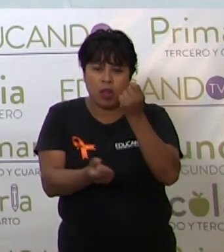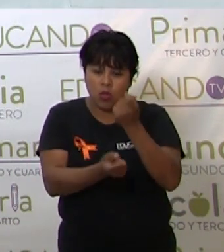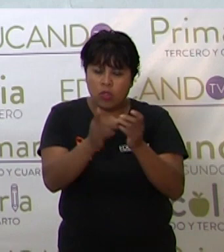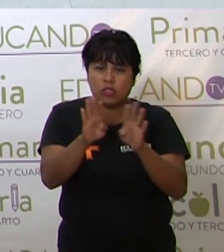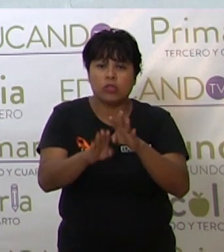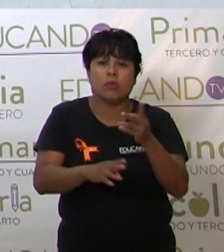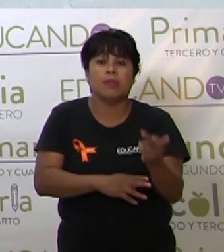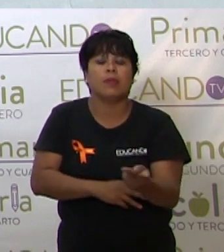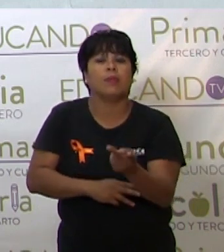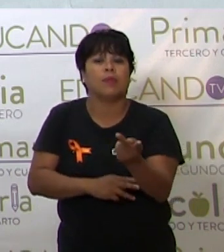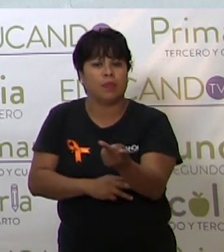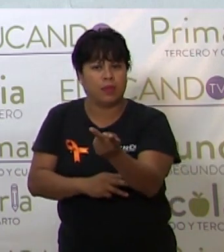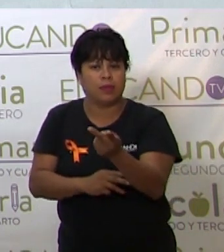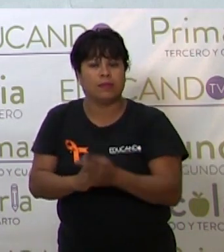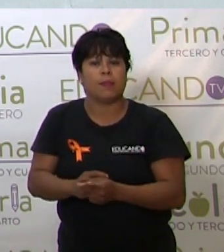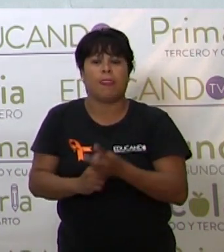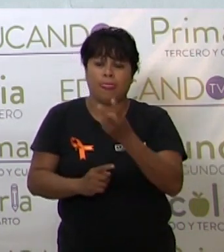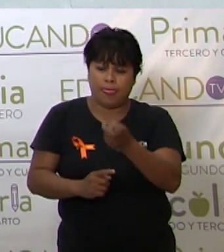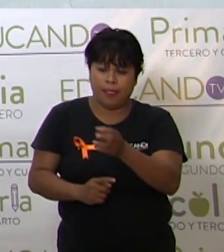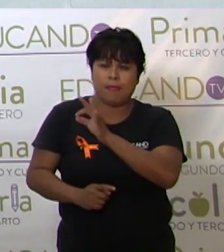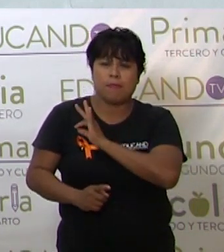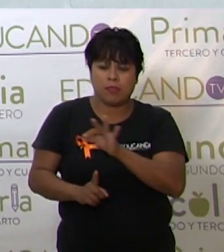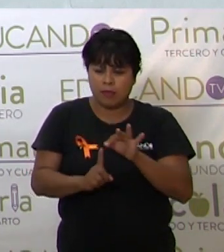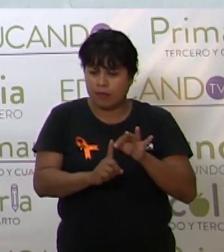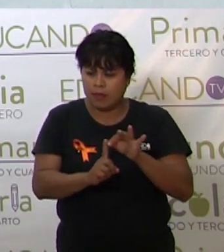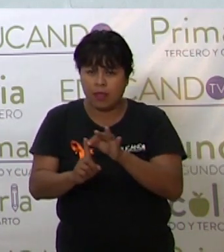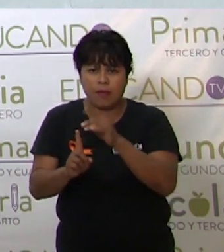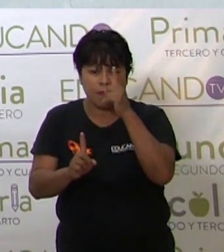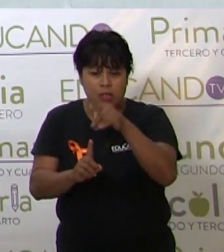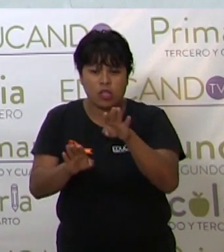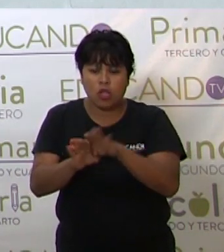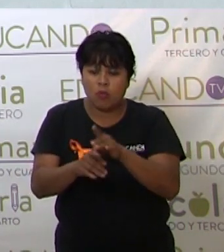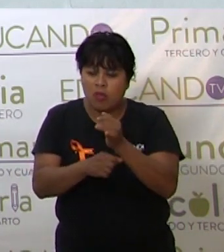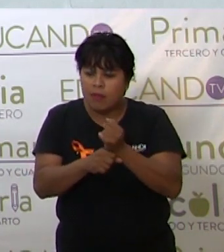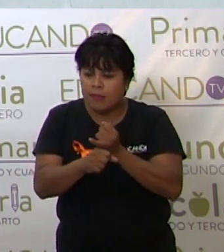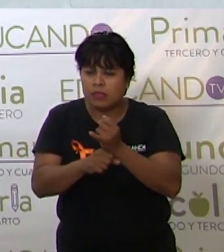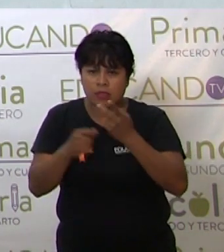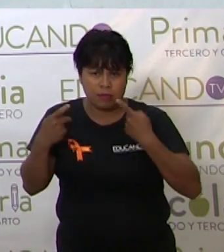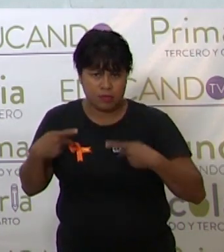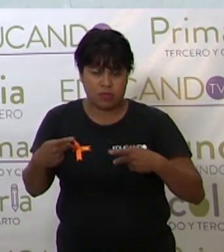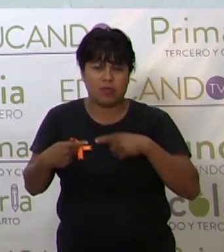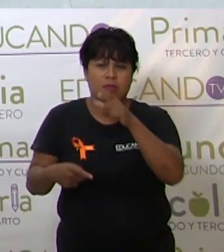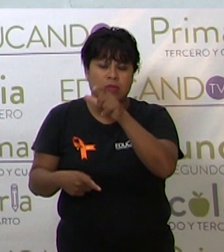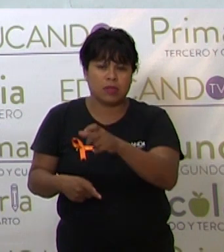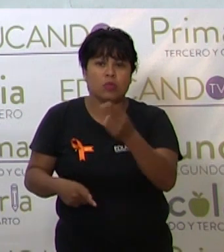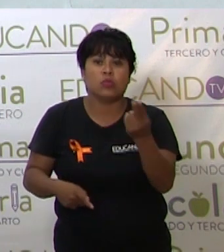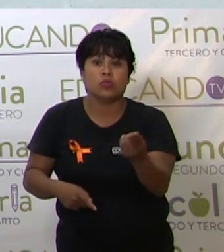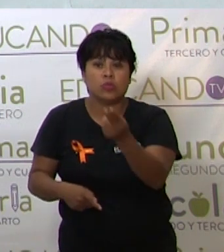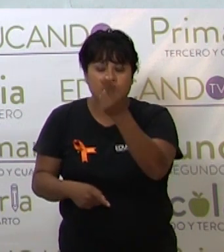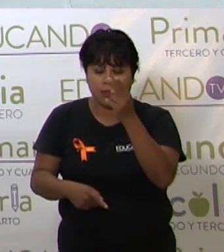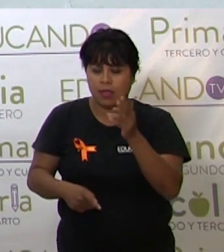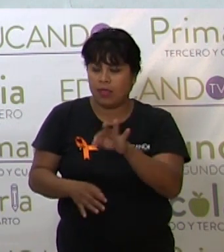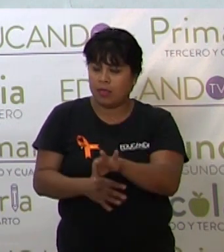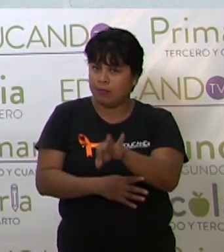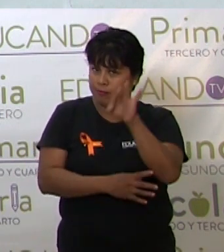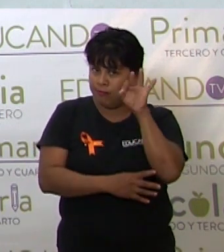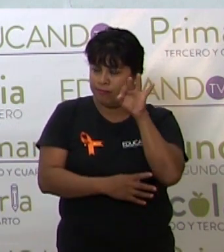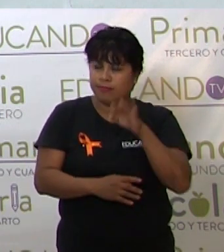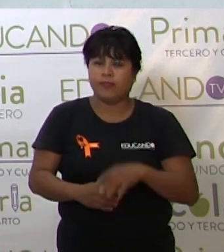preguntas que los podían guiar en el curso de la investigación del personaje que ustedes han escogido.